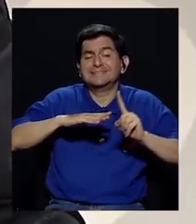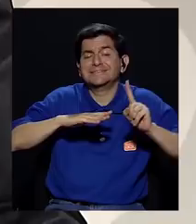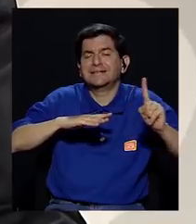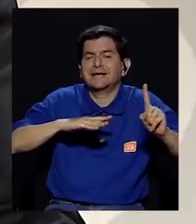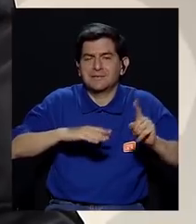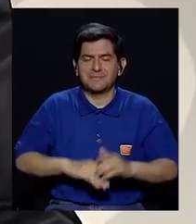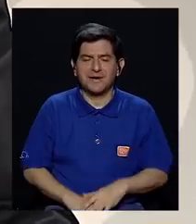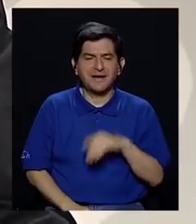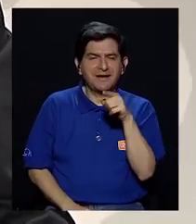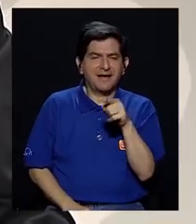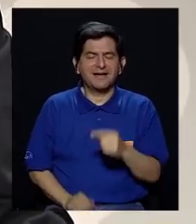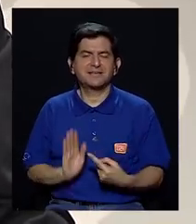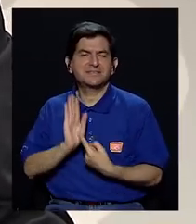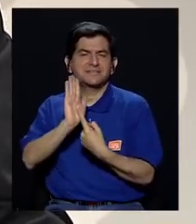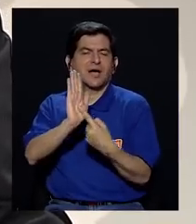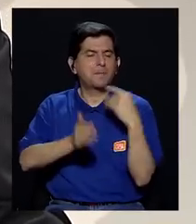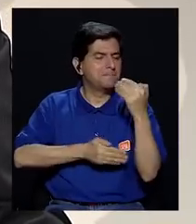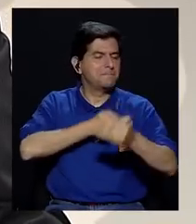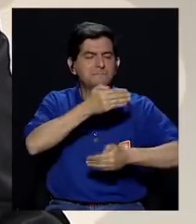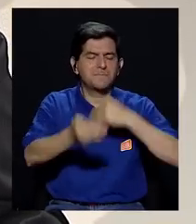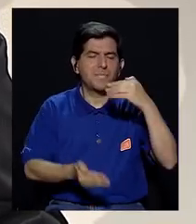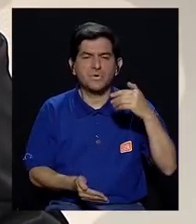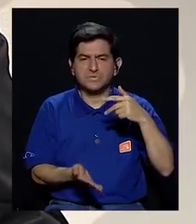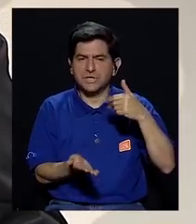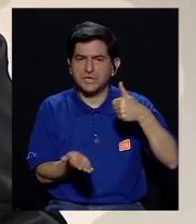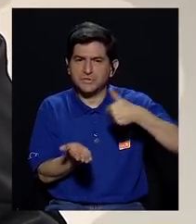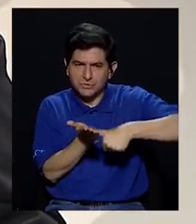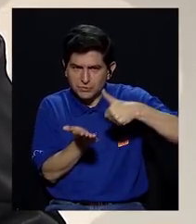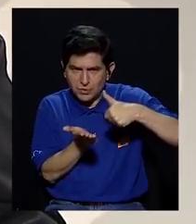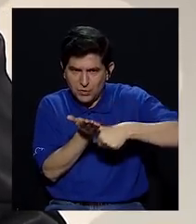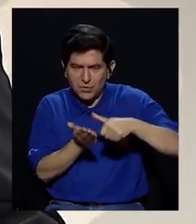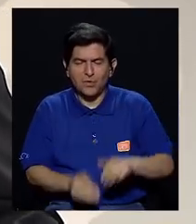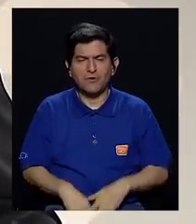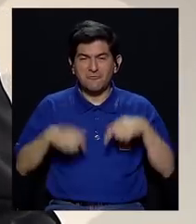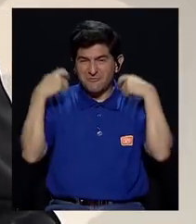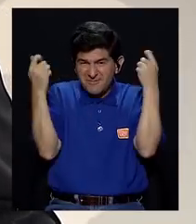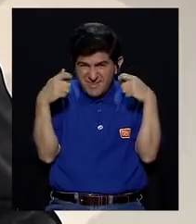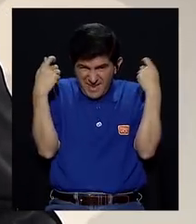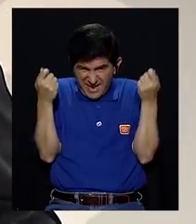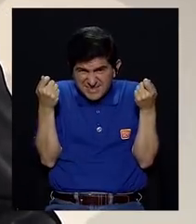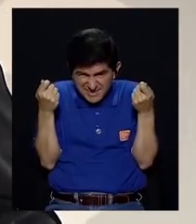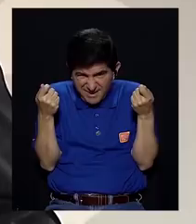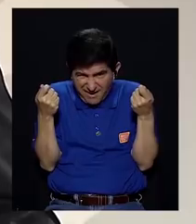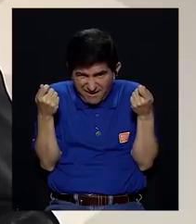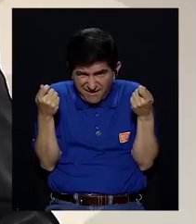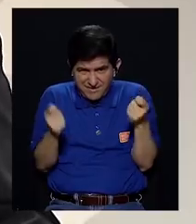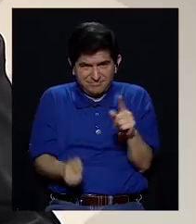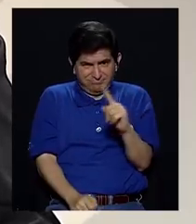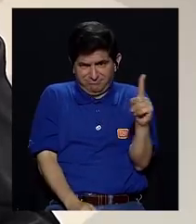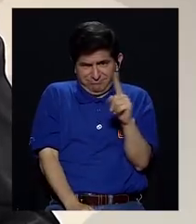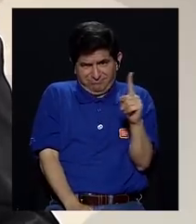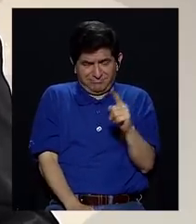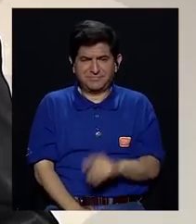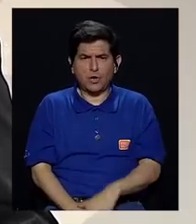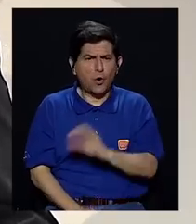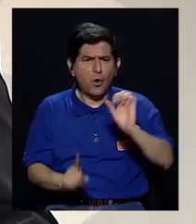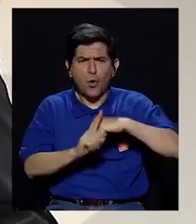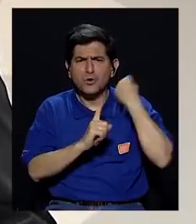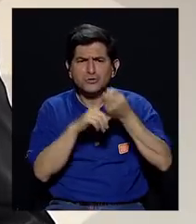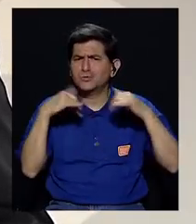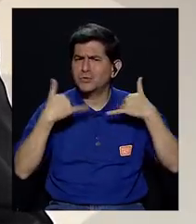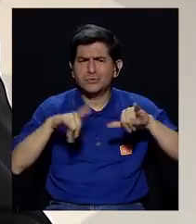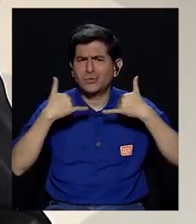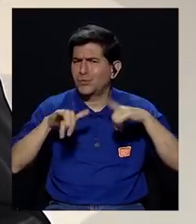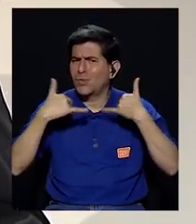a esa presentación del proceso político electoral como una fiesta y como si fuera un